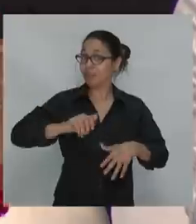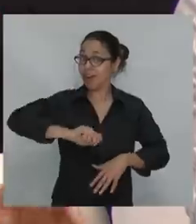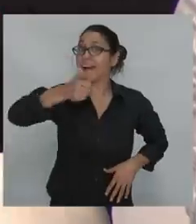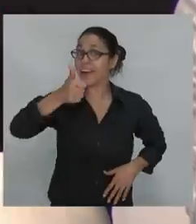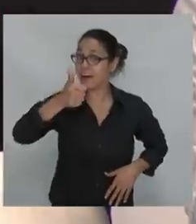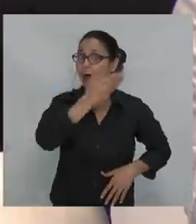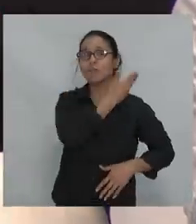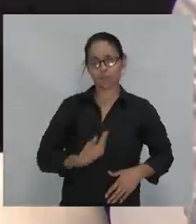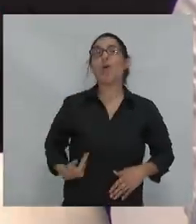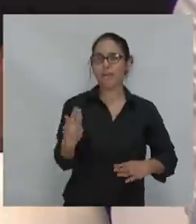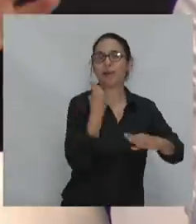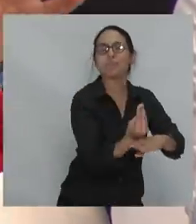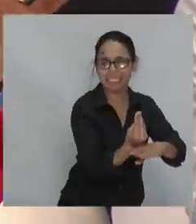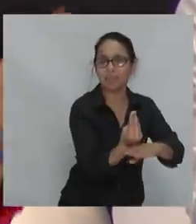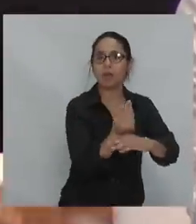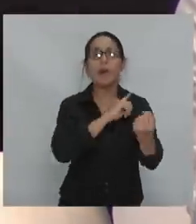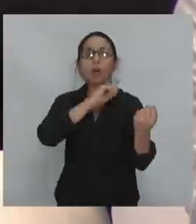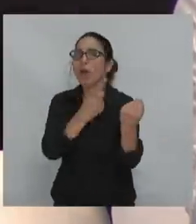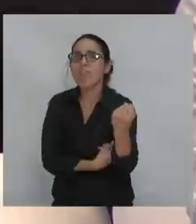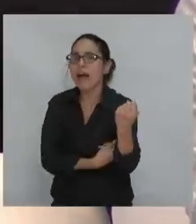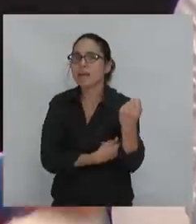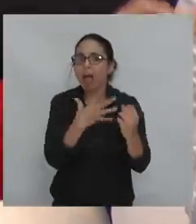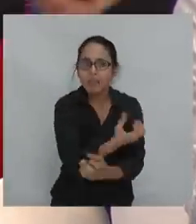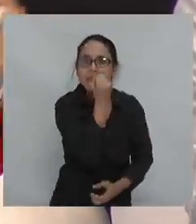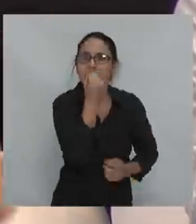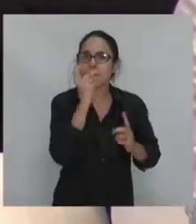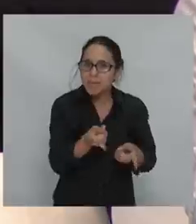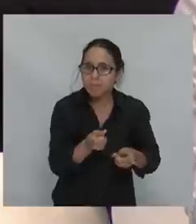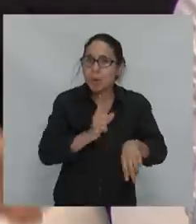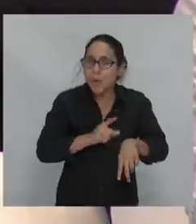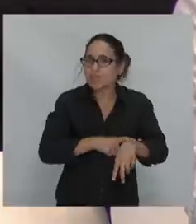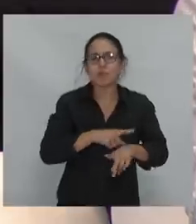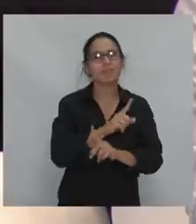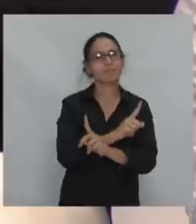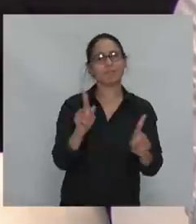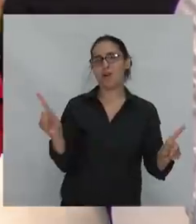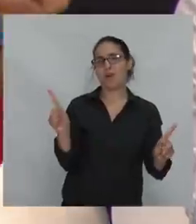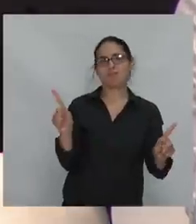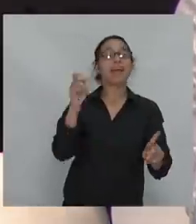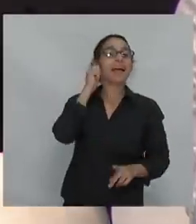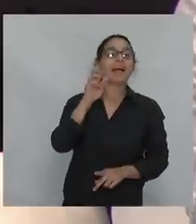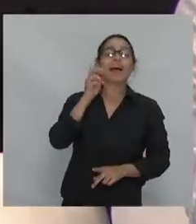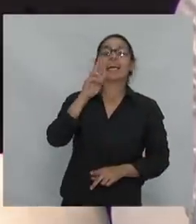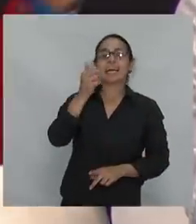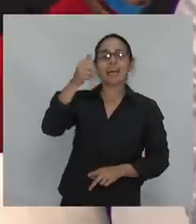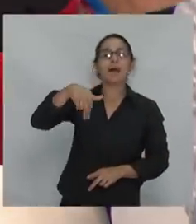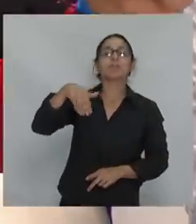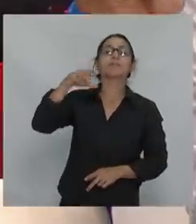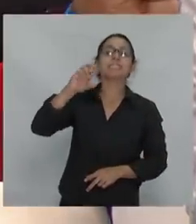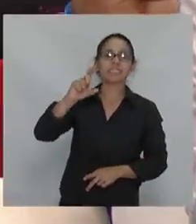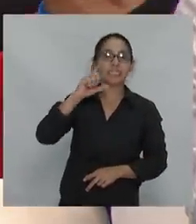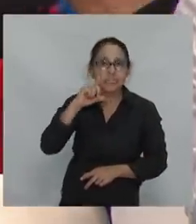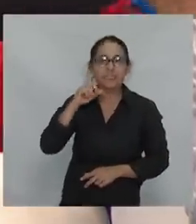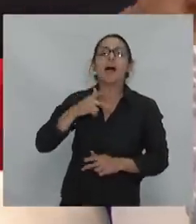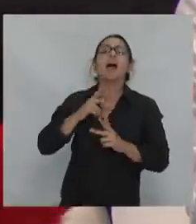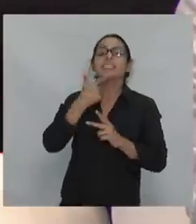ganamos el poder, porque el poder está en otro lado. Y ahí nos ayuda Gramsci a explicarnos que la derecha, cuando está en el